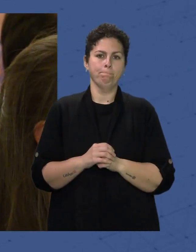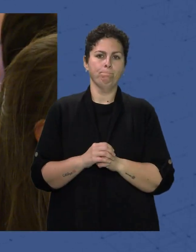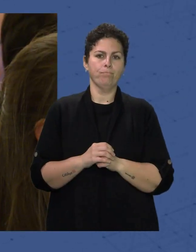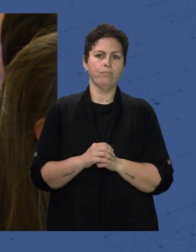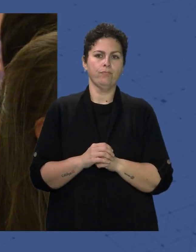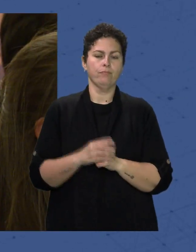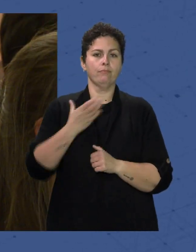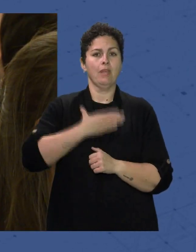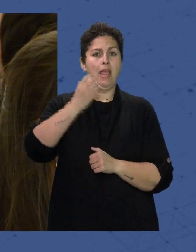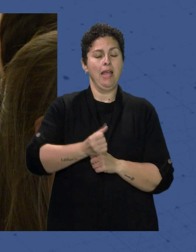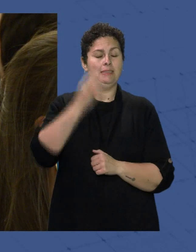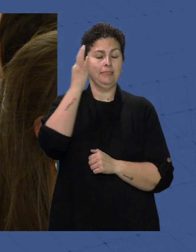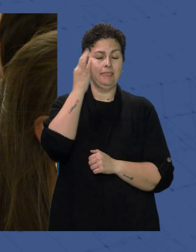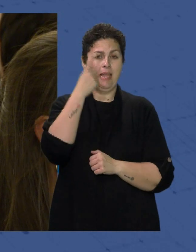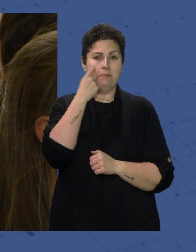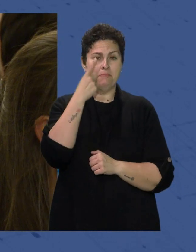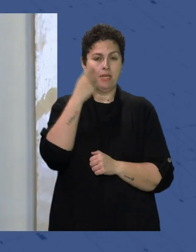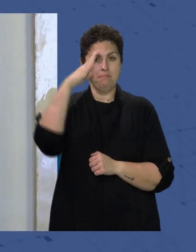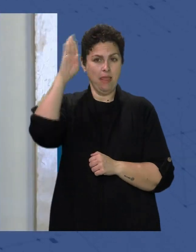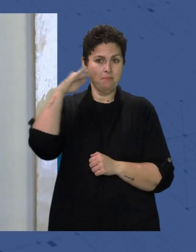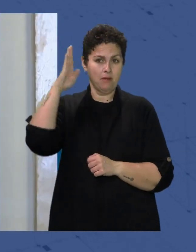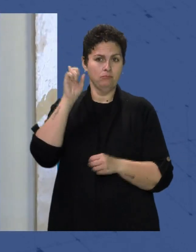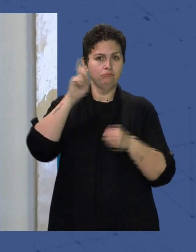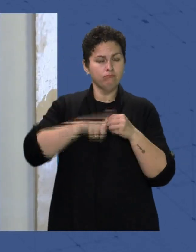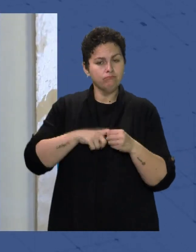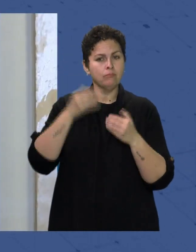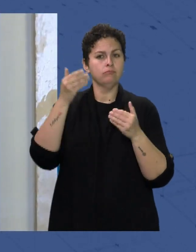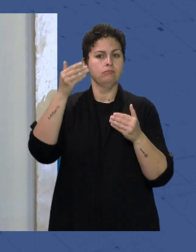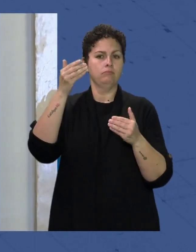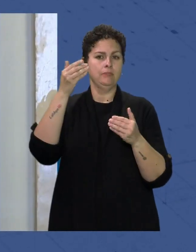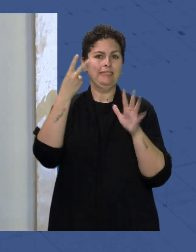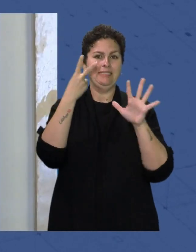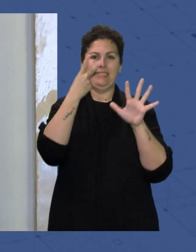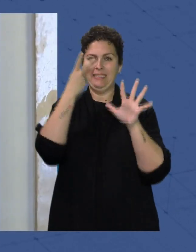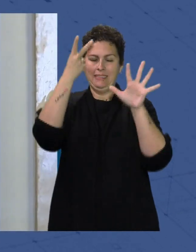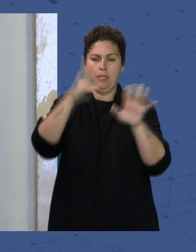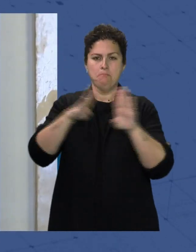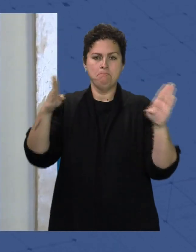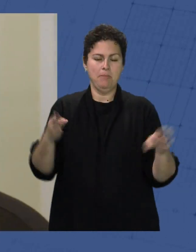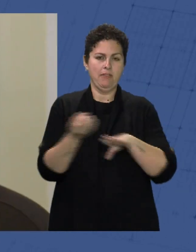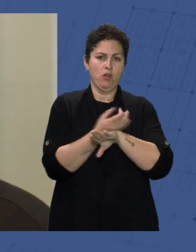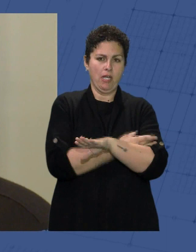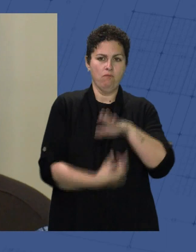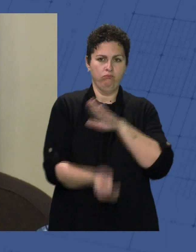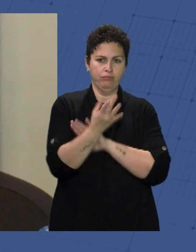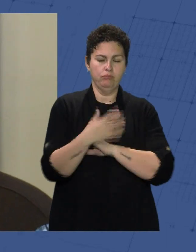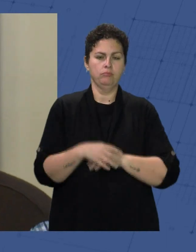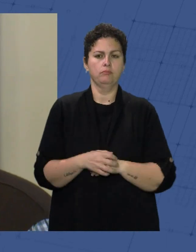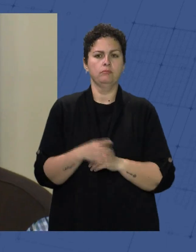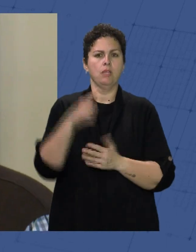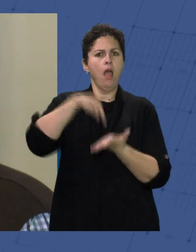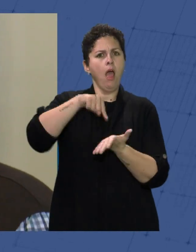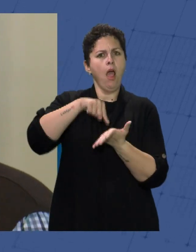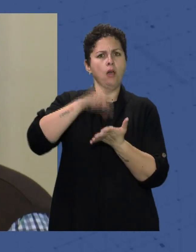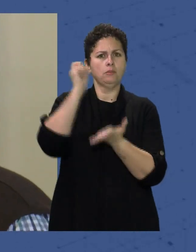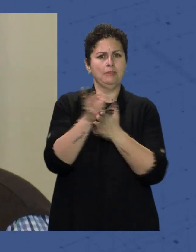La alcaldesa de Almería María del Barbázquez Ha participado En el acto Conmemorativo Del séptimo aniversario De la creación De la mesa Del ferrocarril De Almería Y ha reivindicado De nuevo